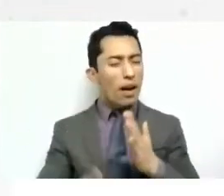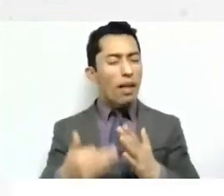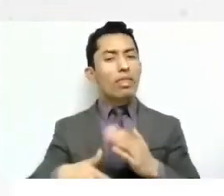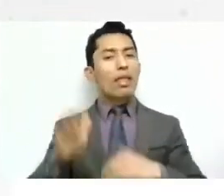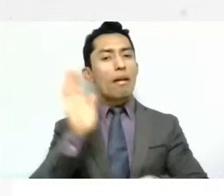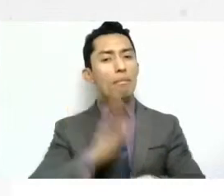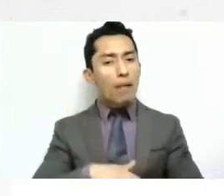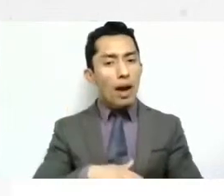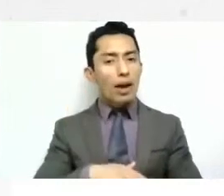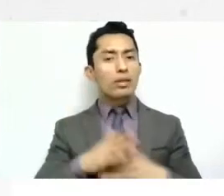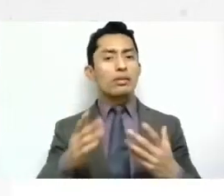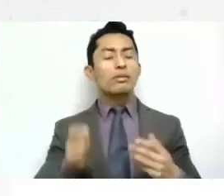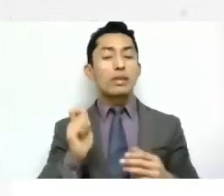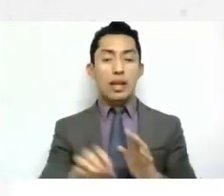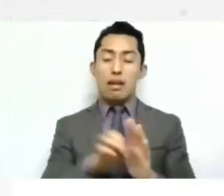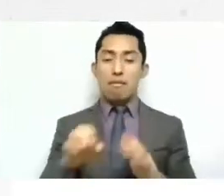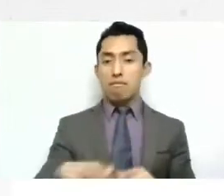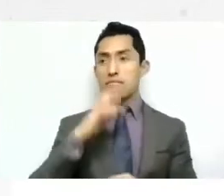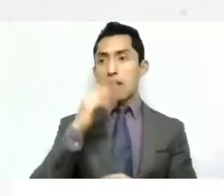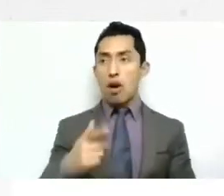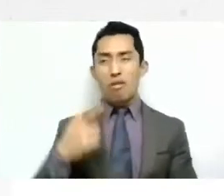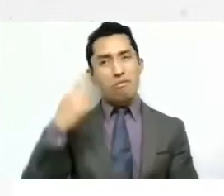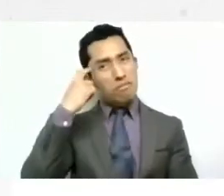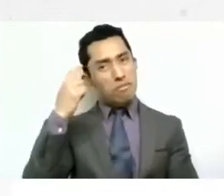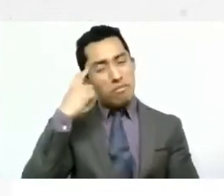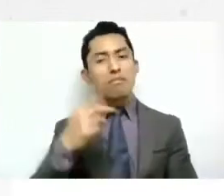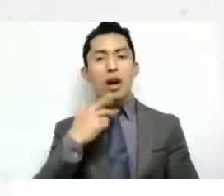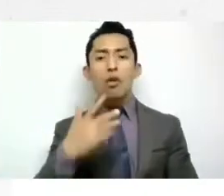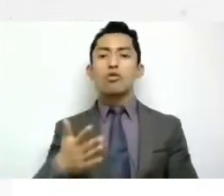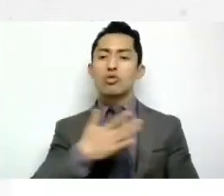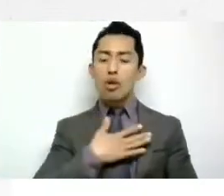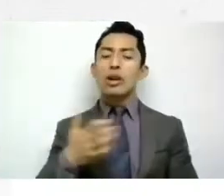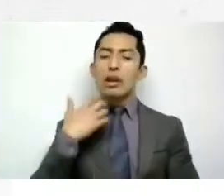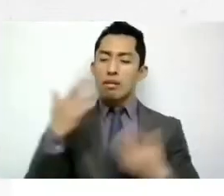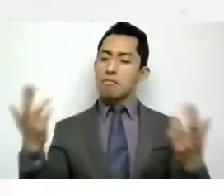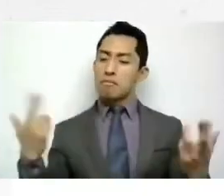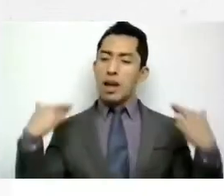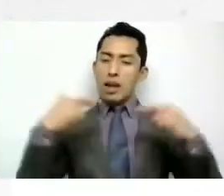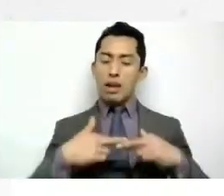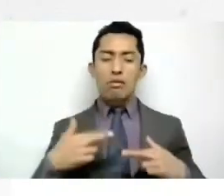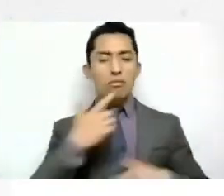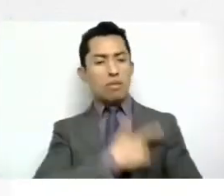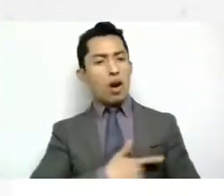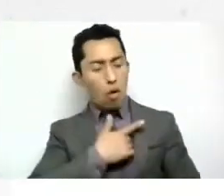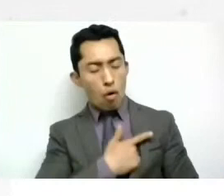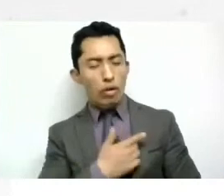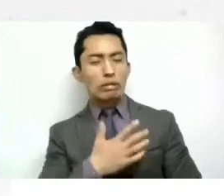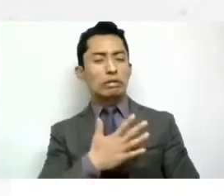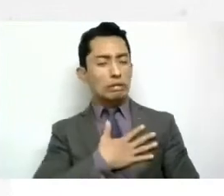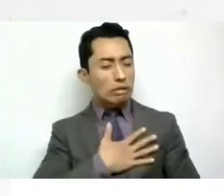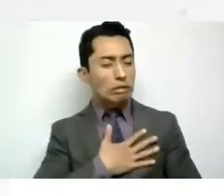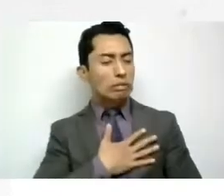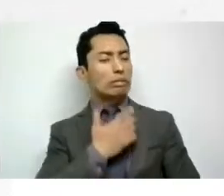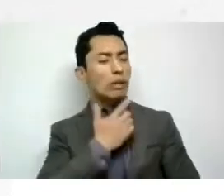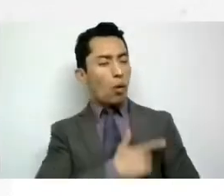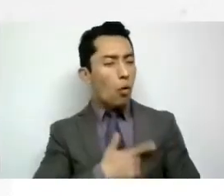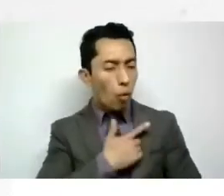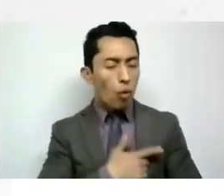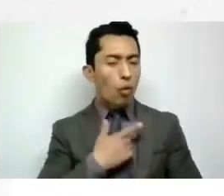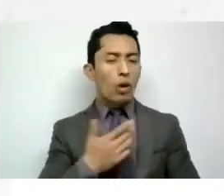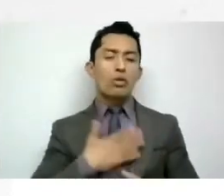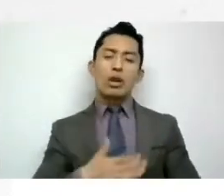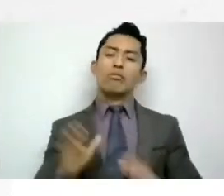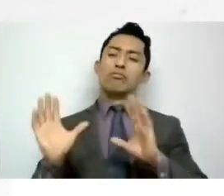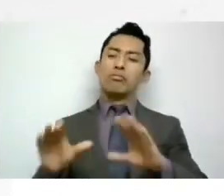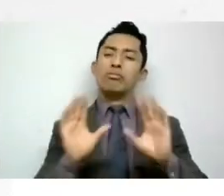tienen la intención de a lo mejor ser maestros, y que les guste y les apasione y lo hagan? O en